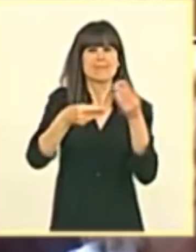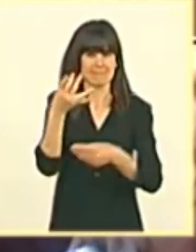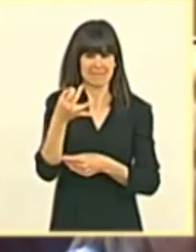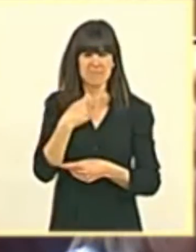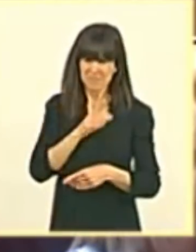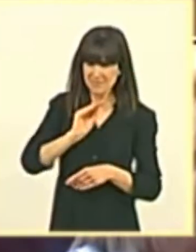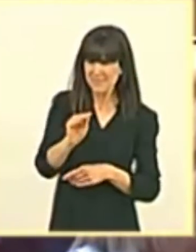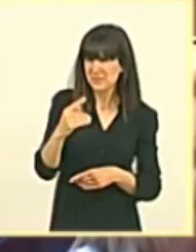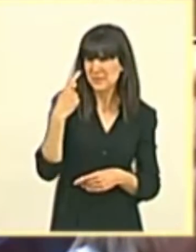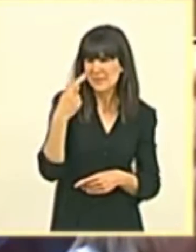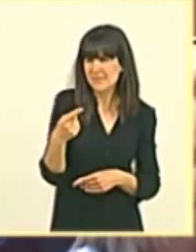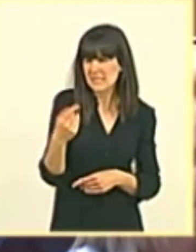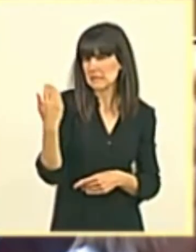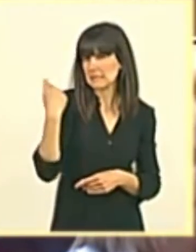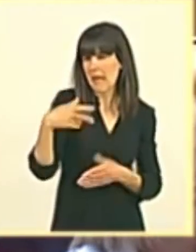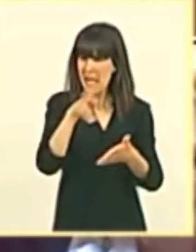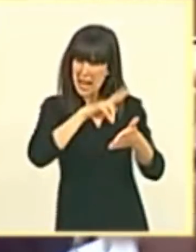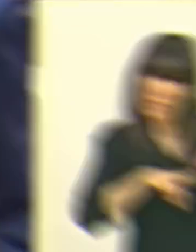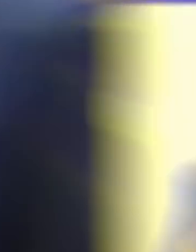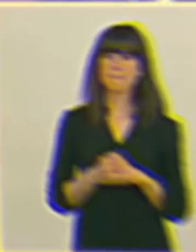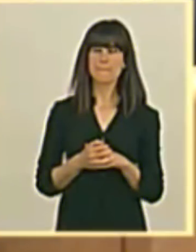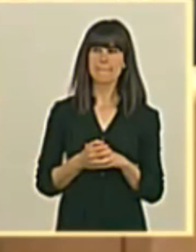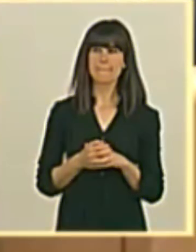si ha tenido la deferencia de leerlo?